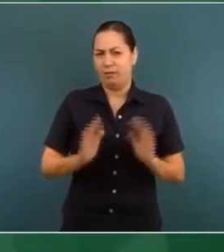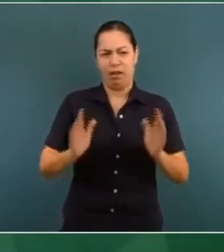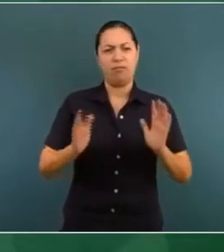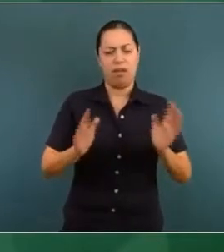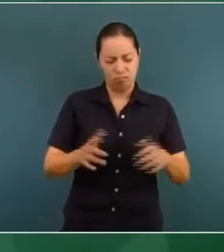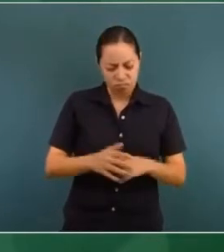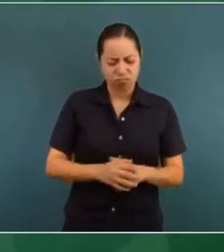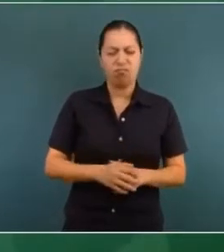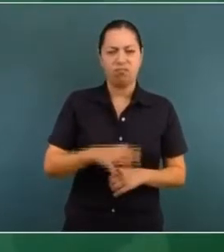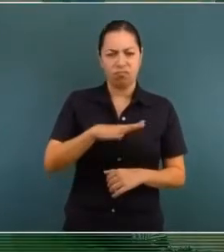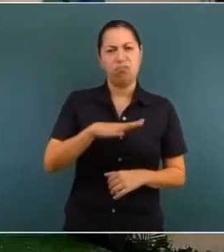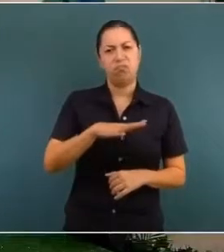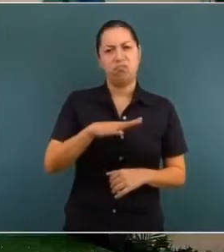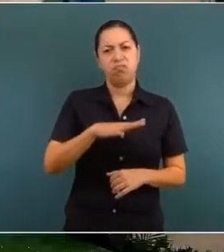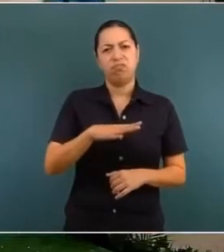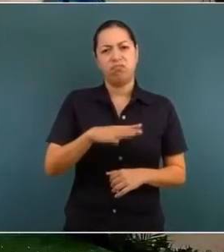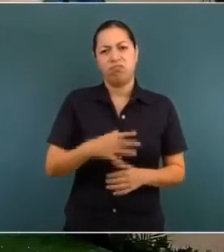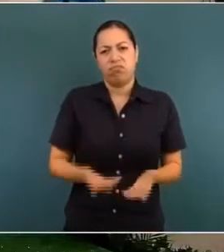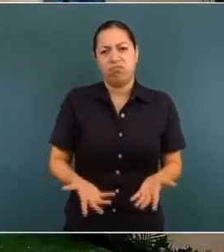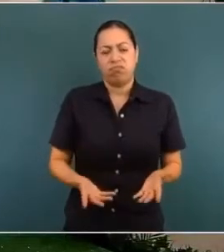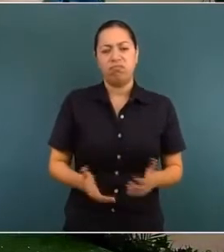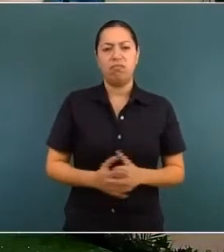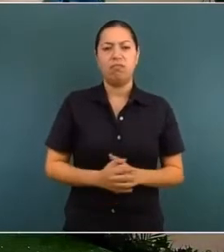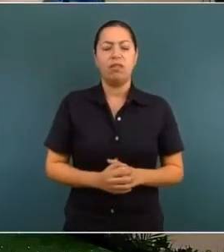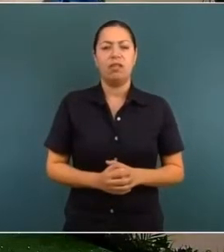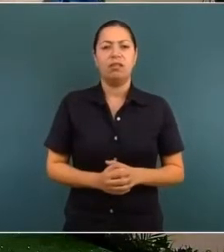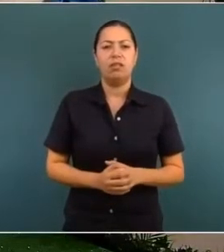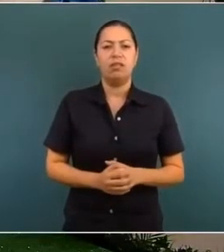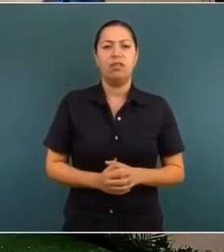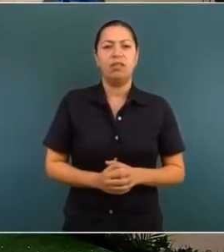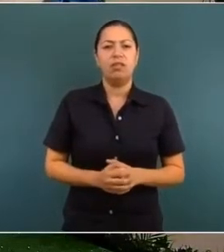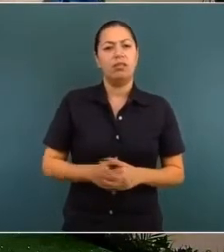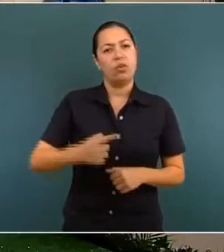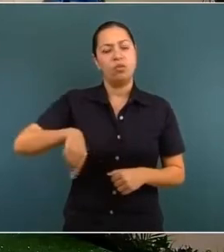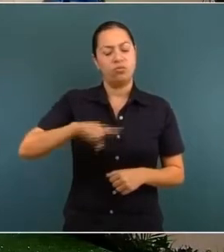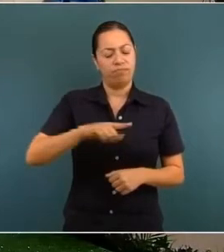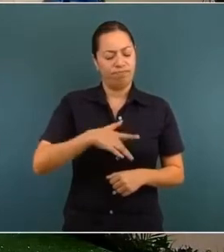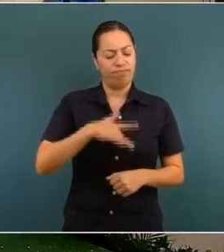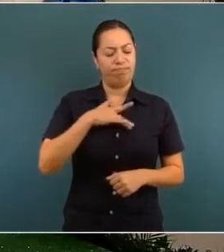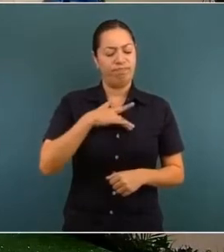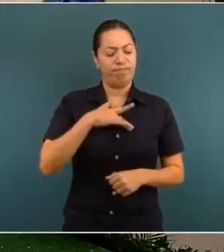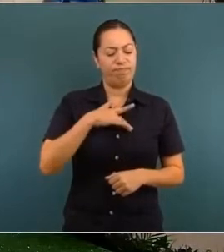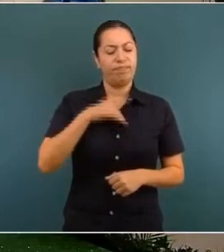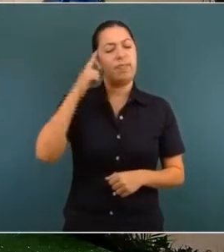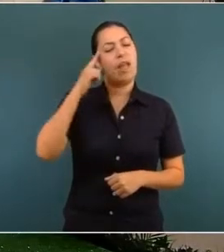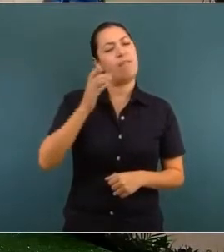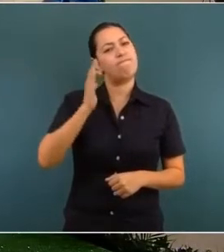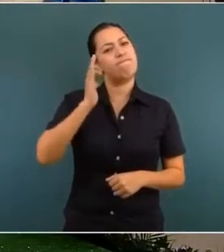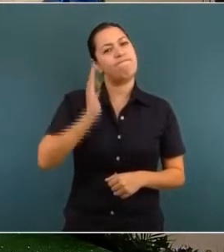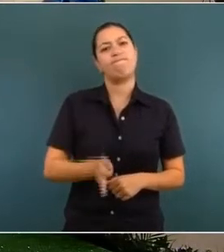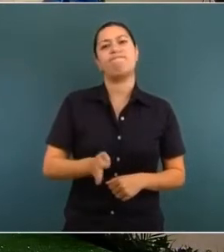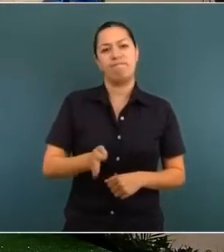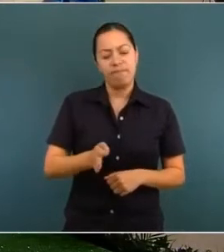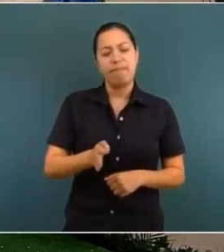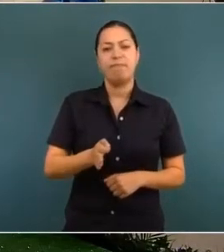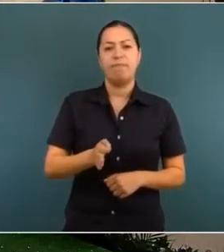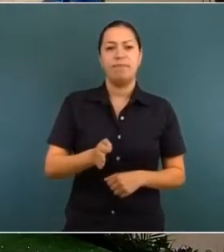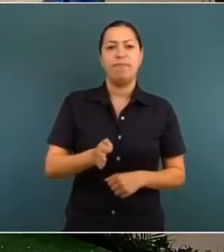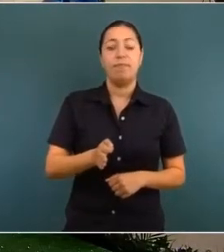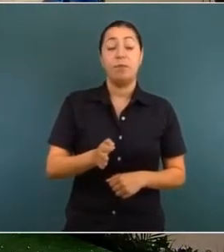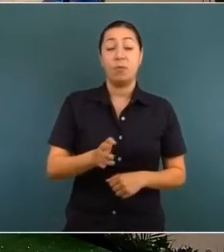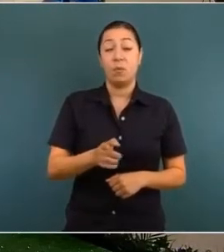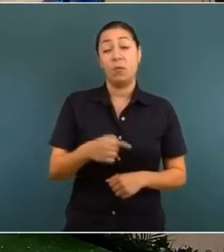aceptar que vivimos